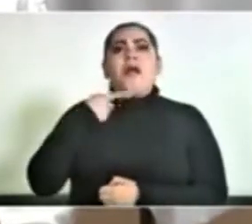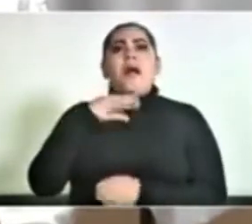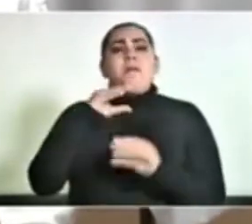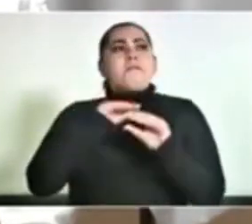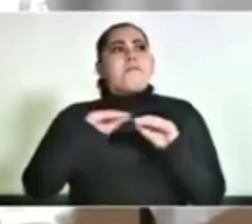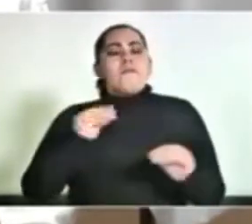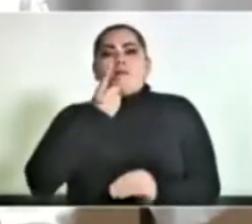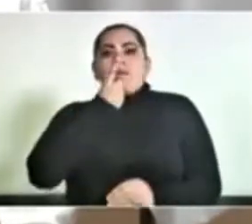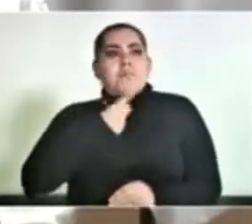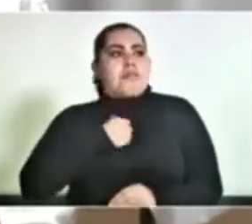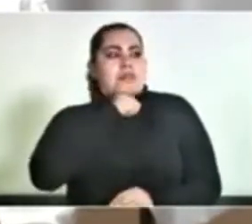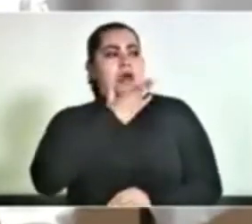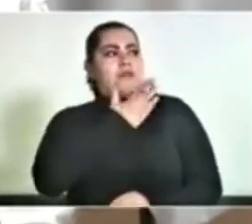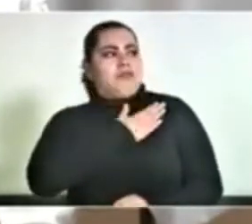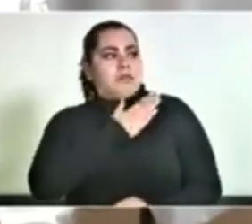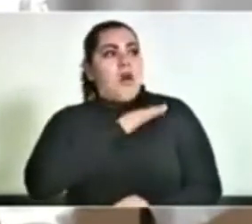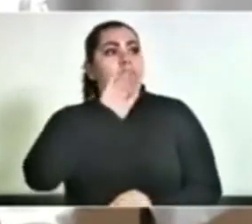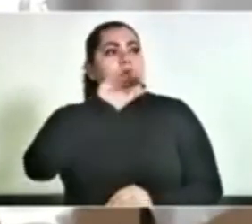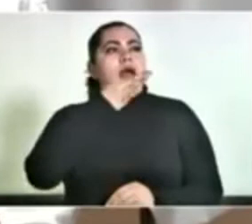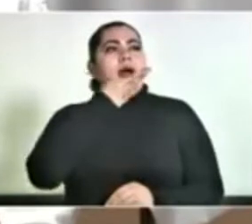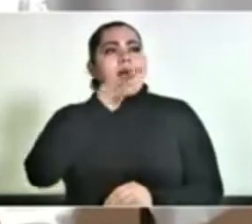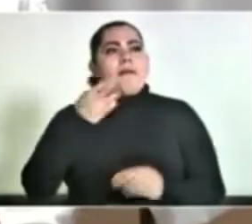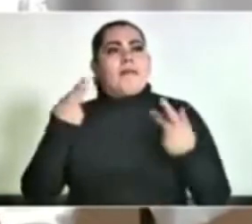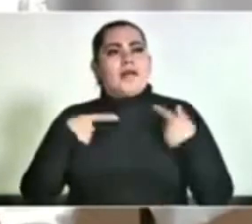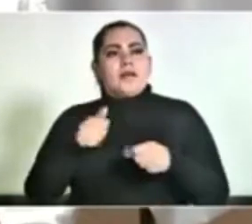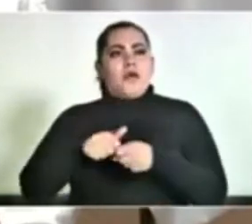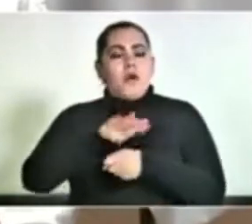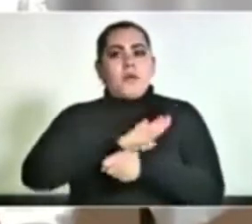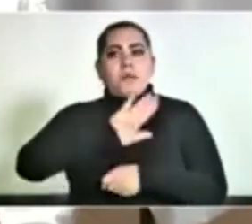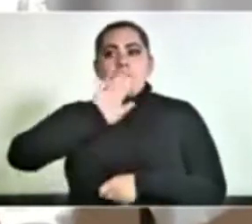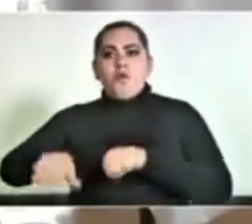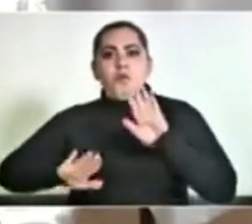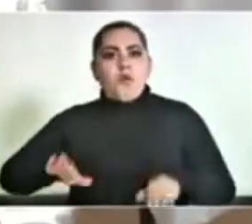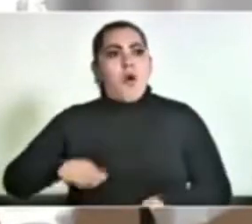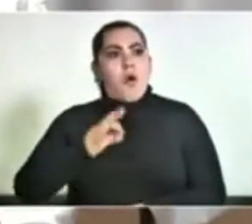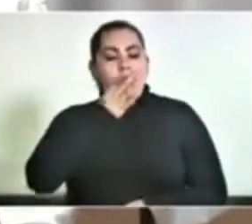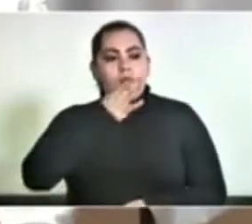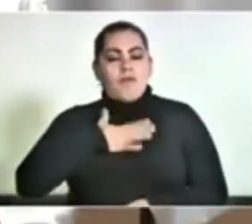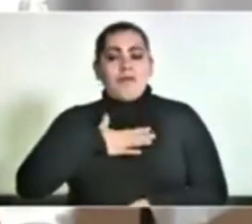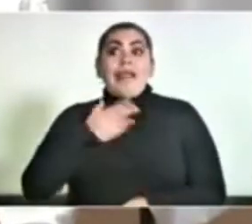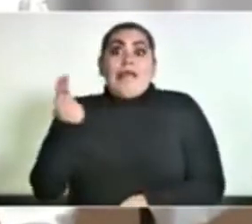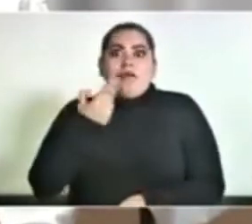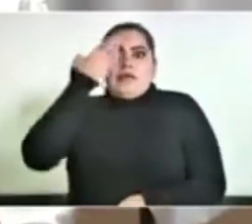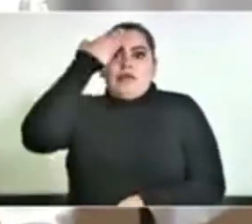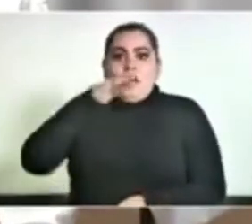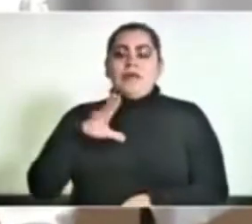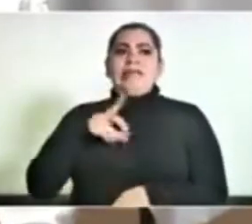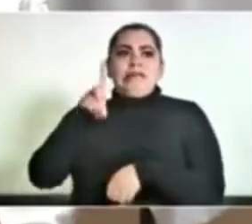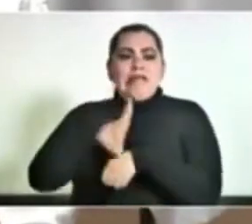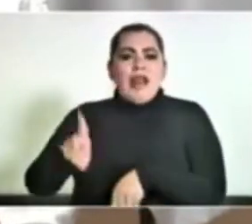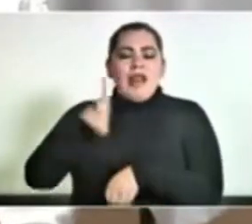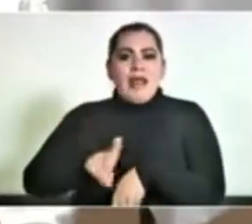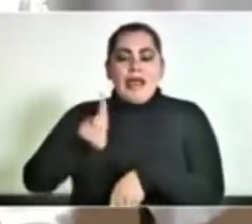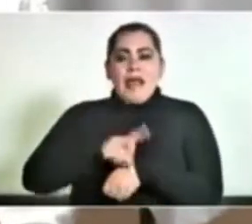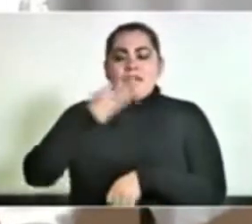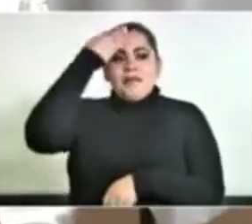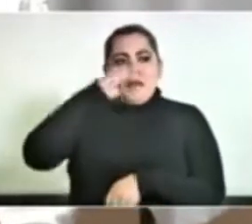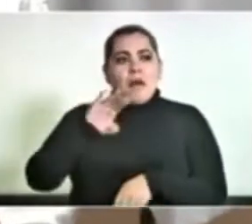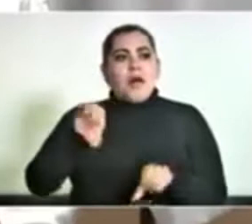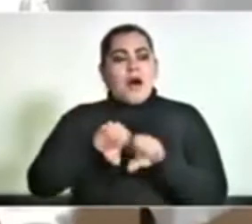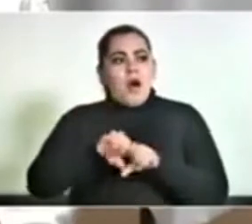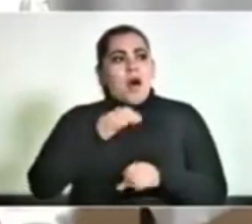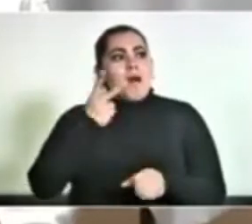estamos teniendo complicaciones para tener información diaria oportuna